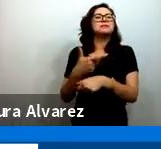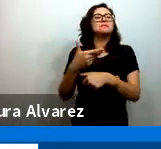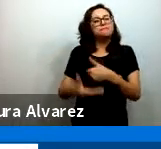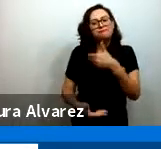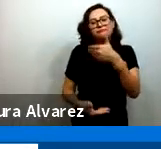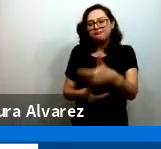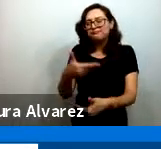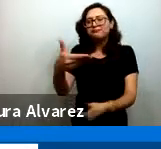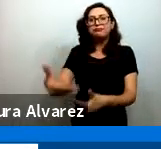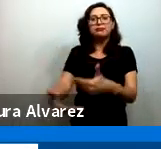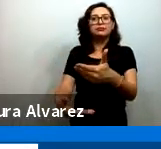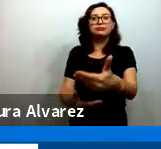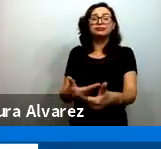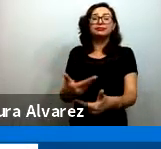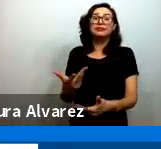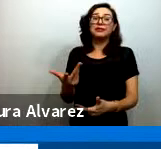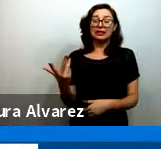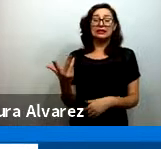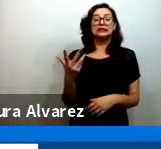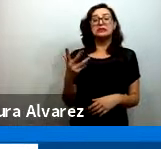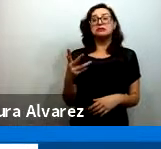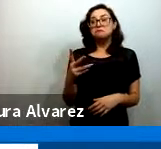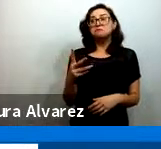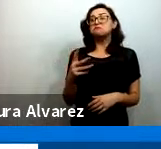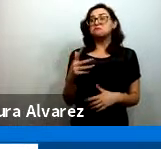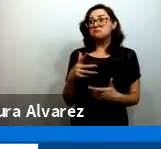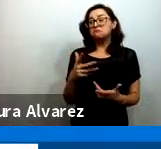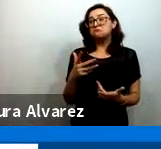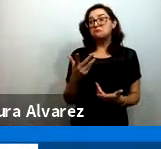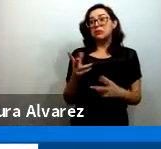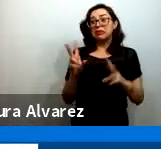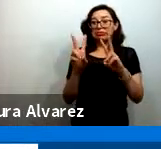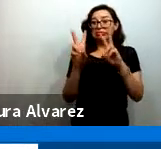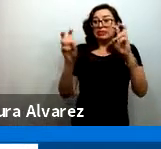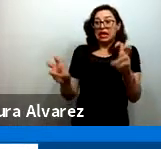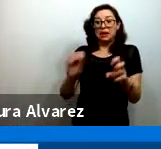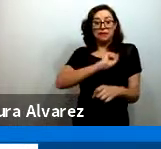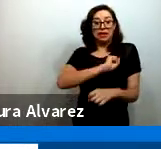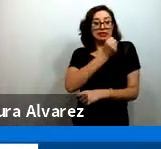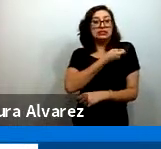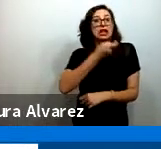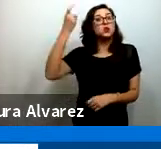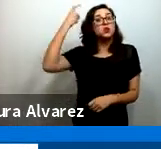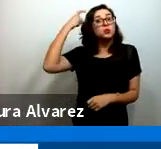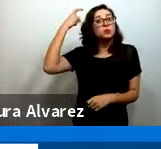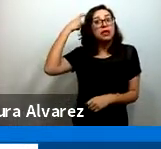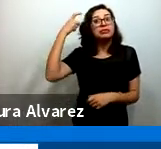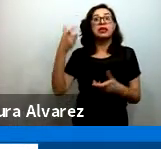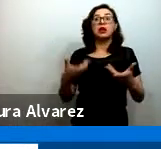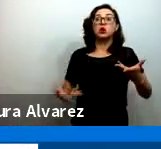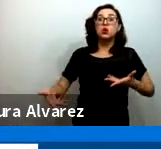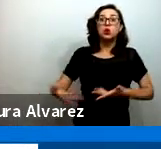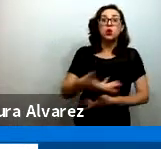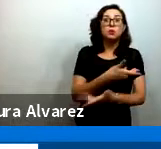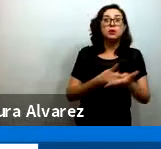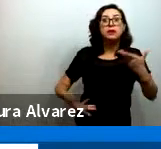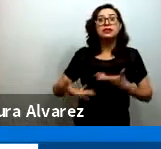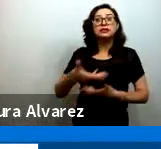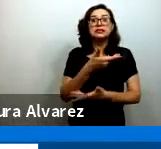destacado, yo diría, temas de salud mental, de convivencia en la casa,